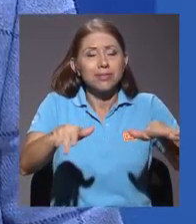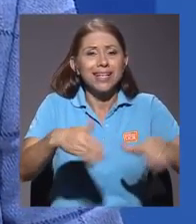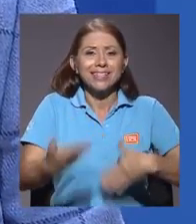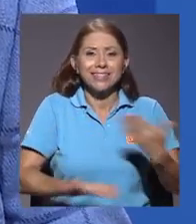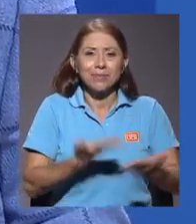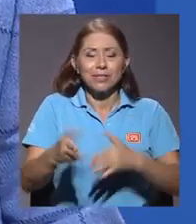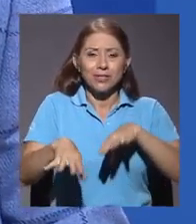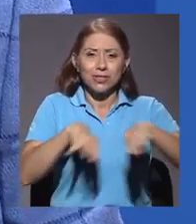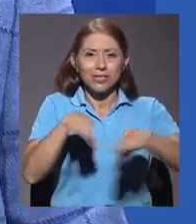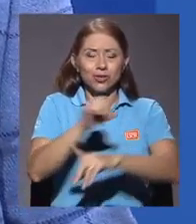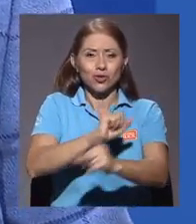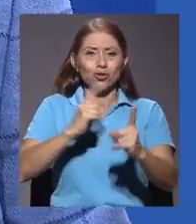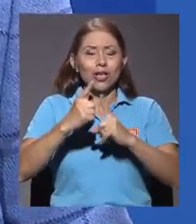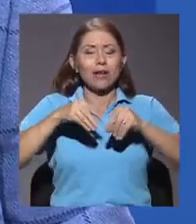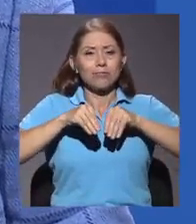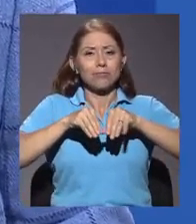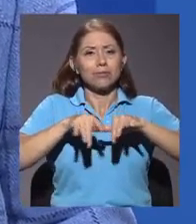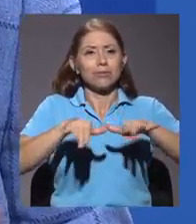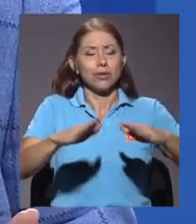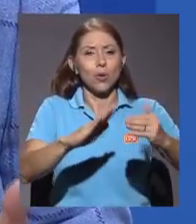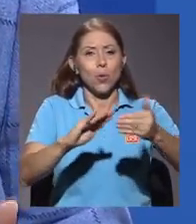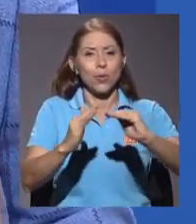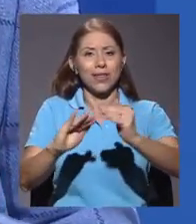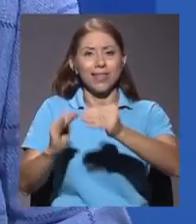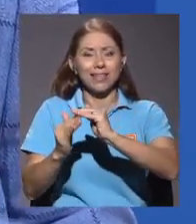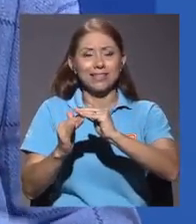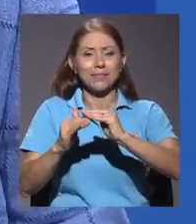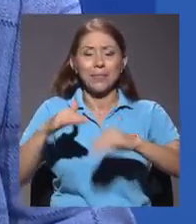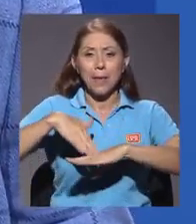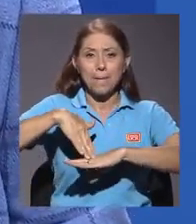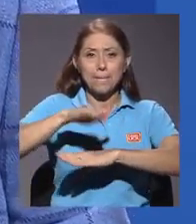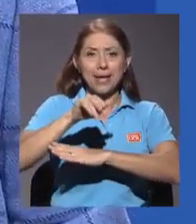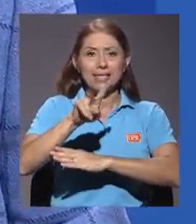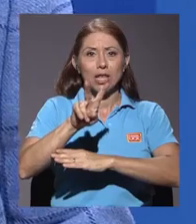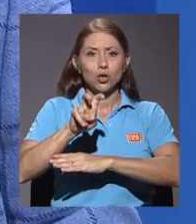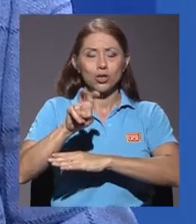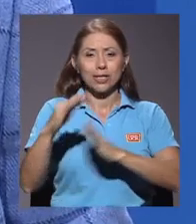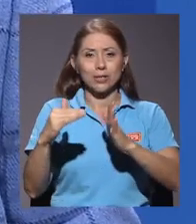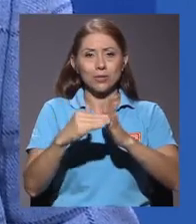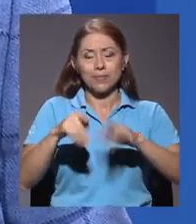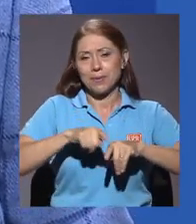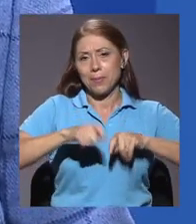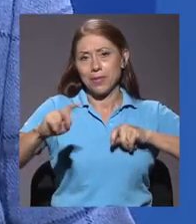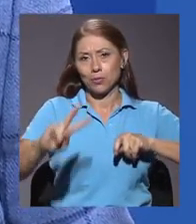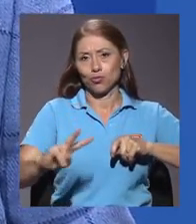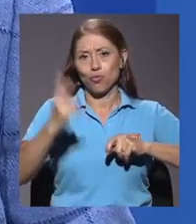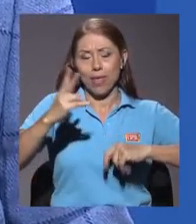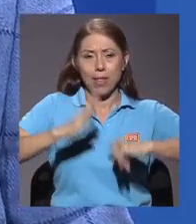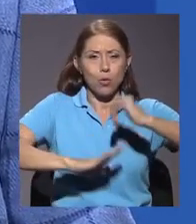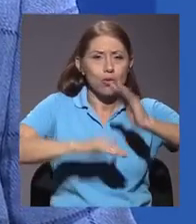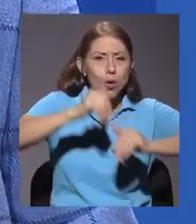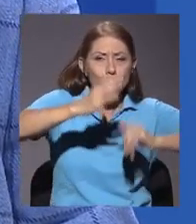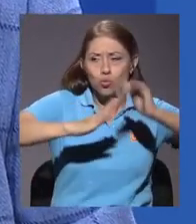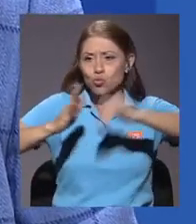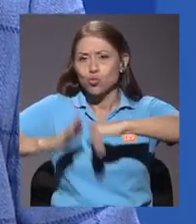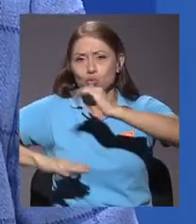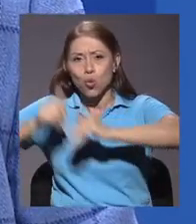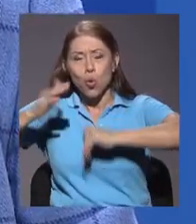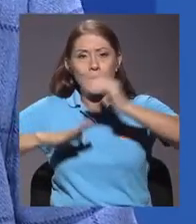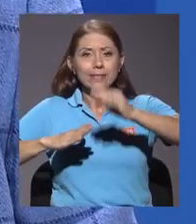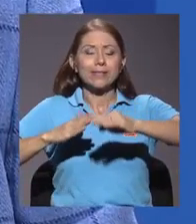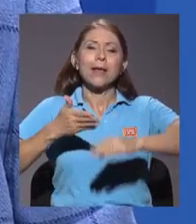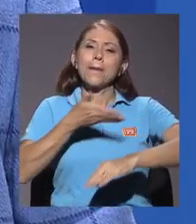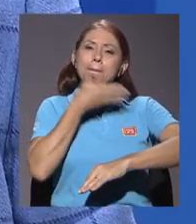acción social en las comunidades. Son más de 200 mil metros cuadrados de construcciones que mejoran las